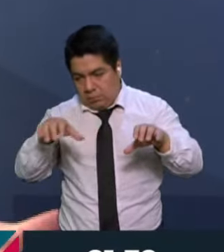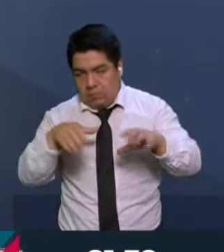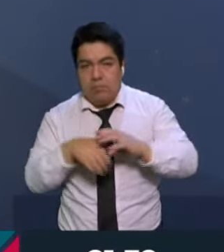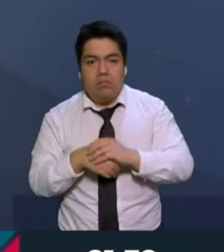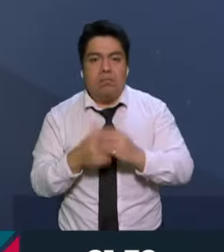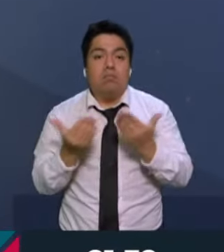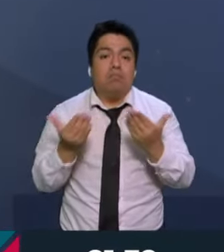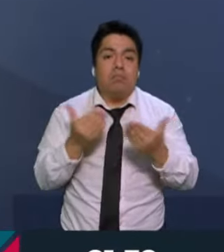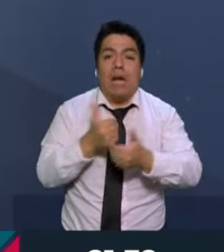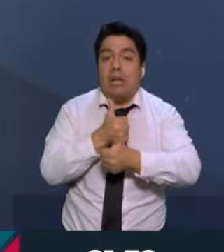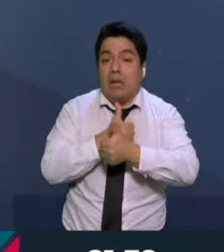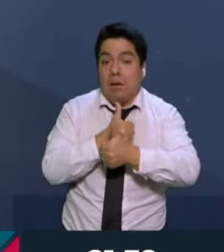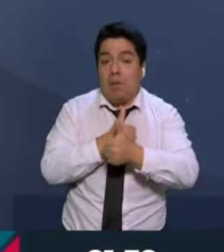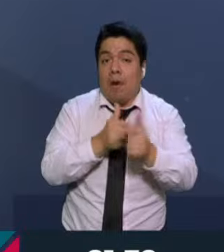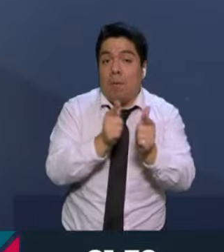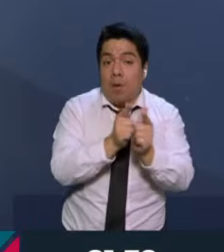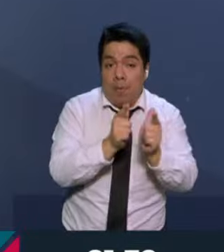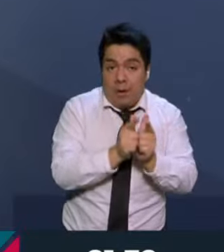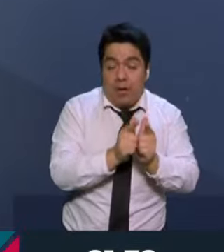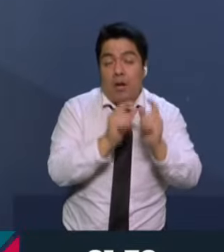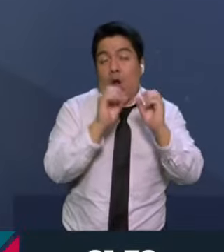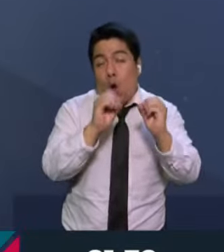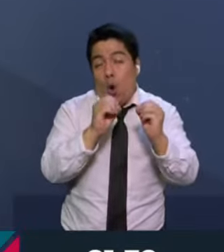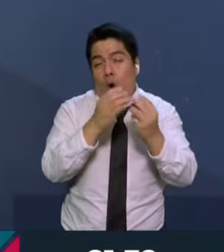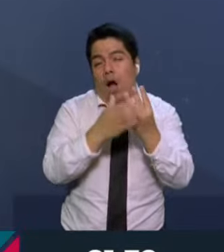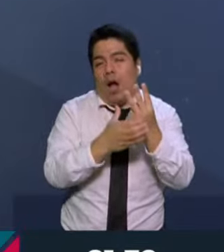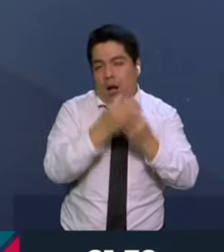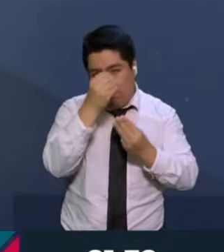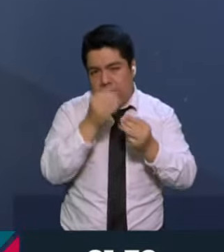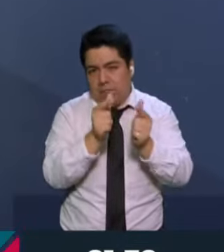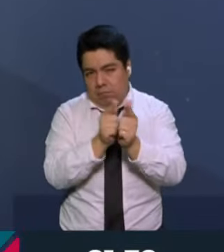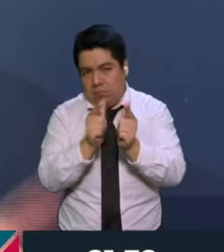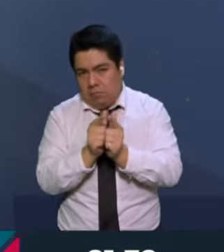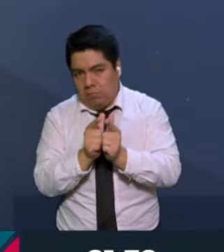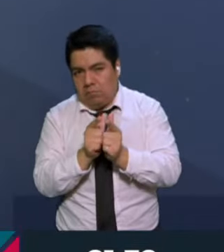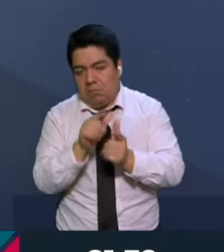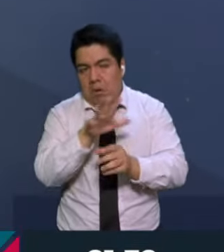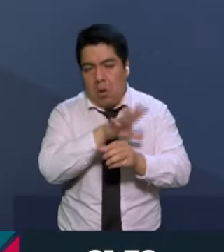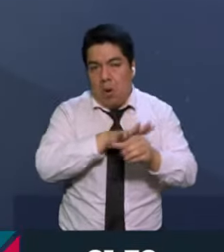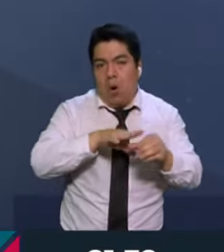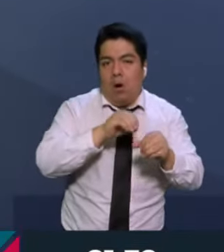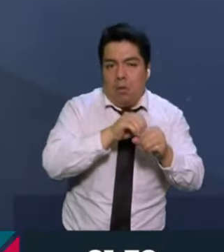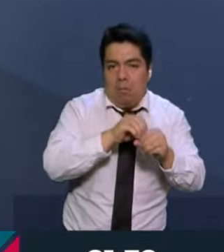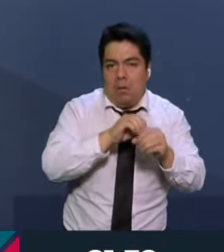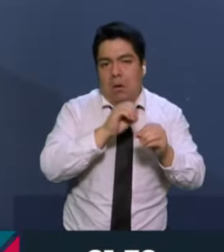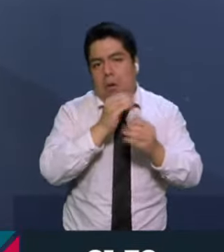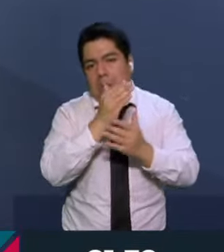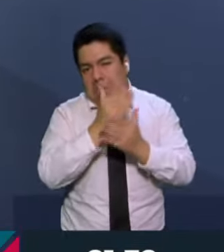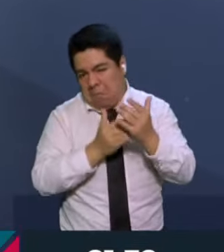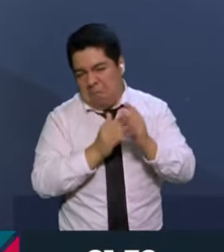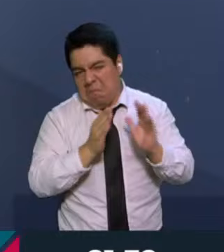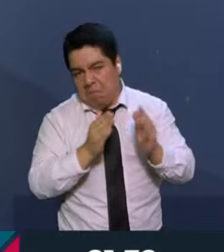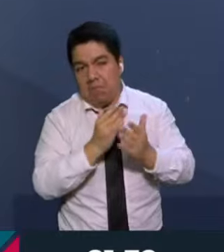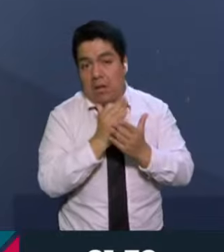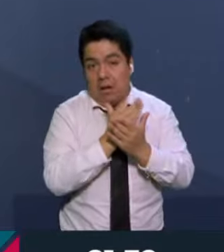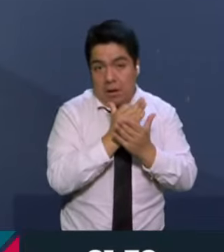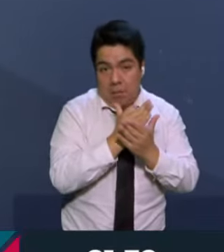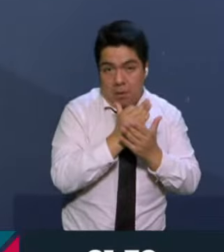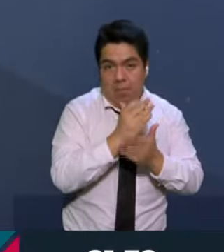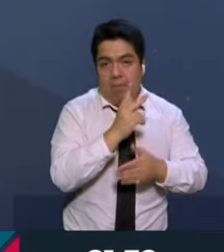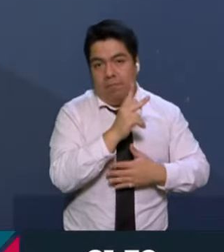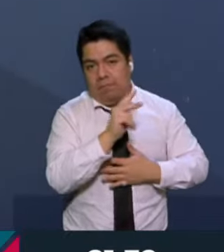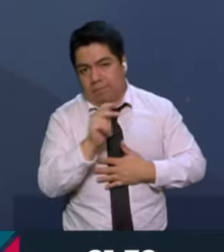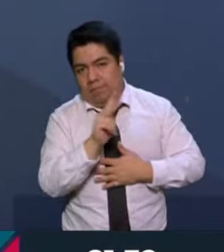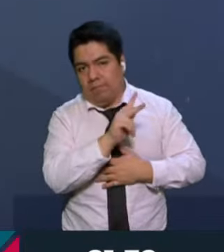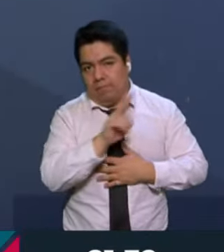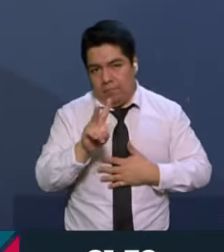puede competir por partido o por coalición. La coalición puede ser total o puede ser parcial. Morena y Aliados hicimos